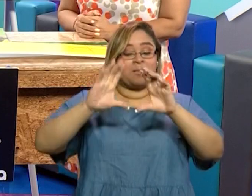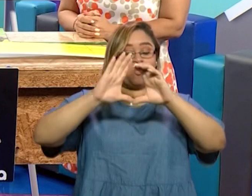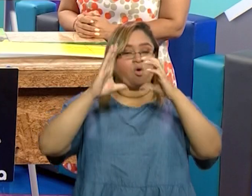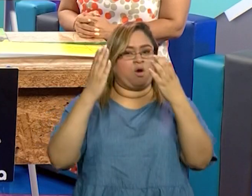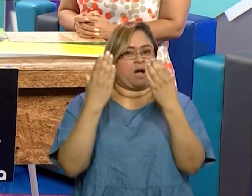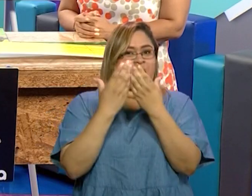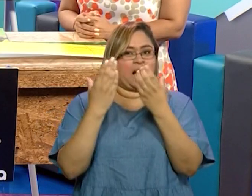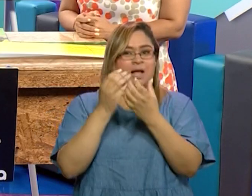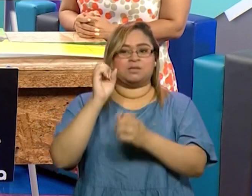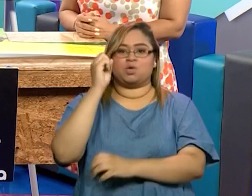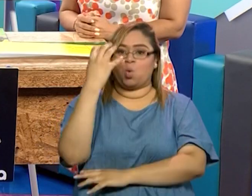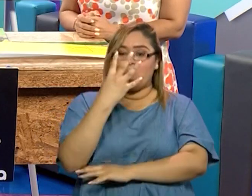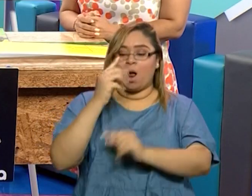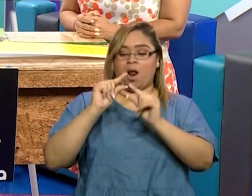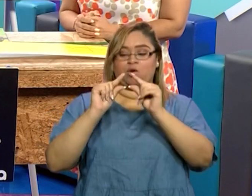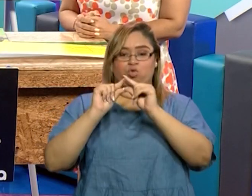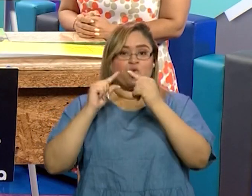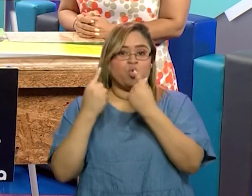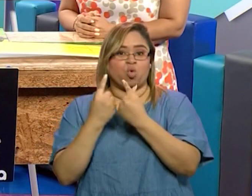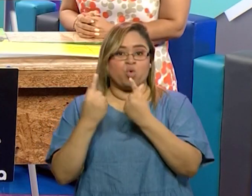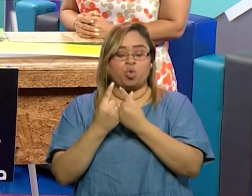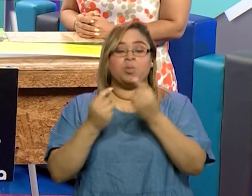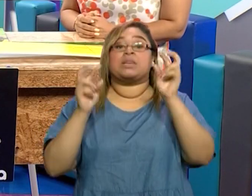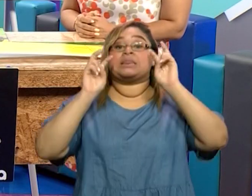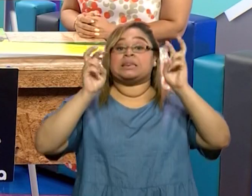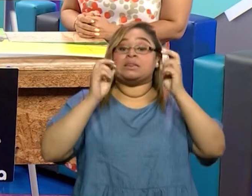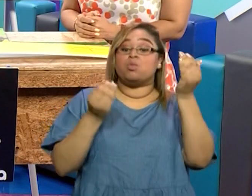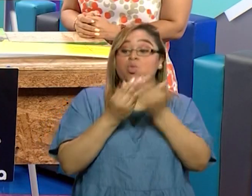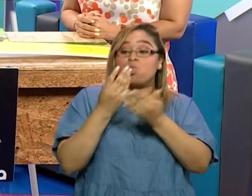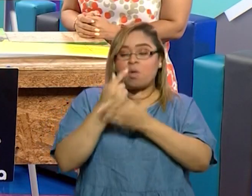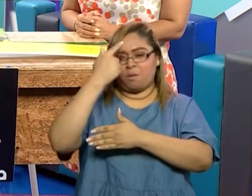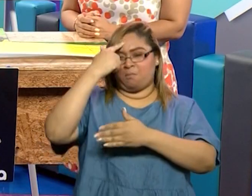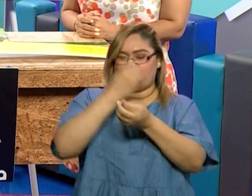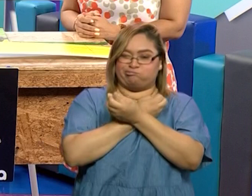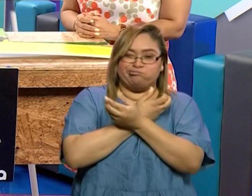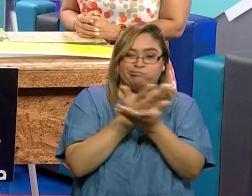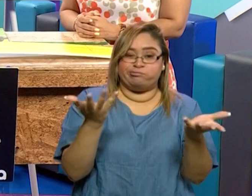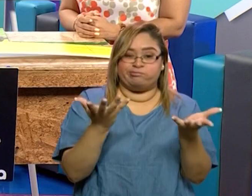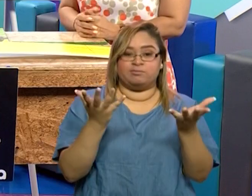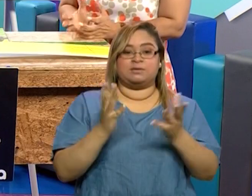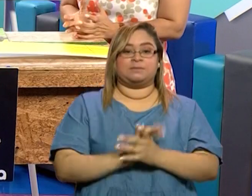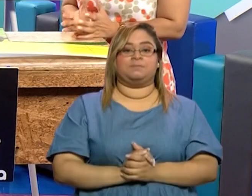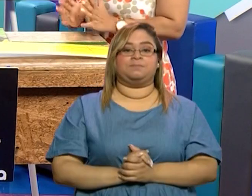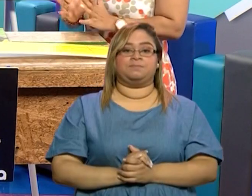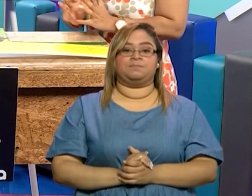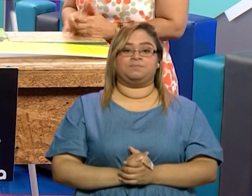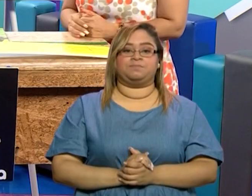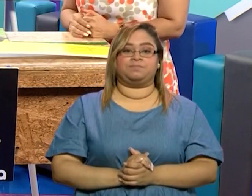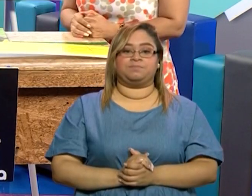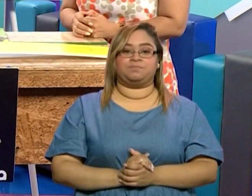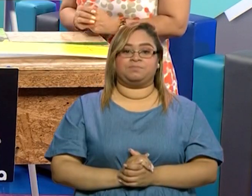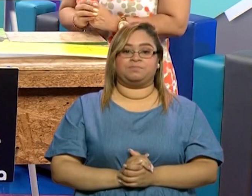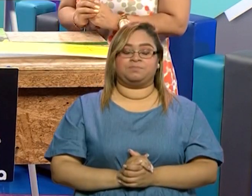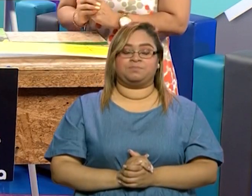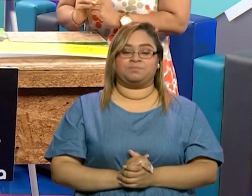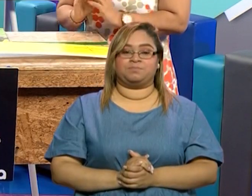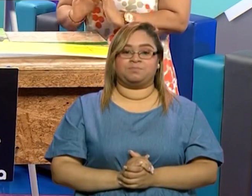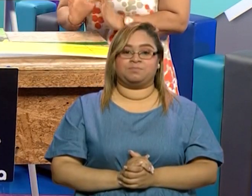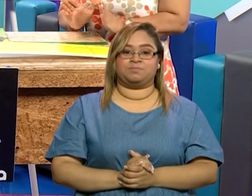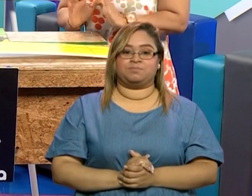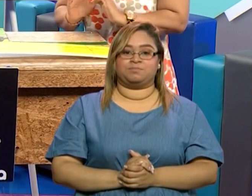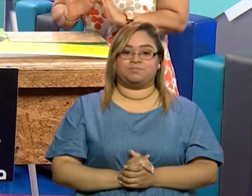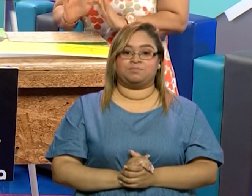tema nuevo y dispuestos entonces a dar todo lo mejor de nosotras para ustedes, mis chicos. Sí, y hoy tenemos un